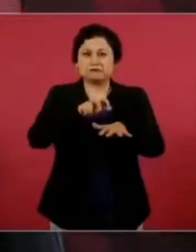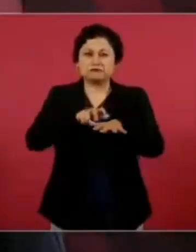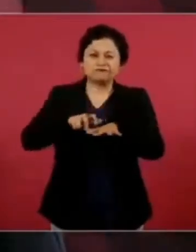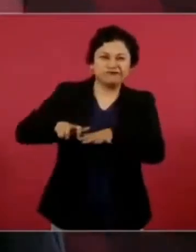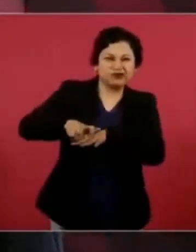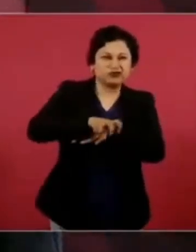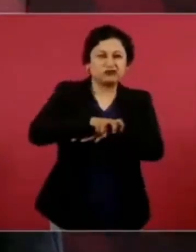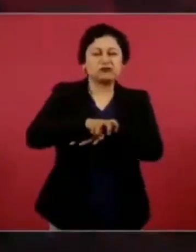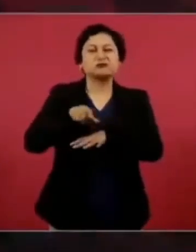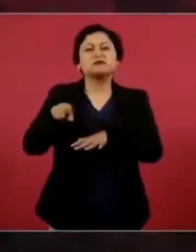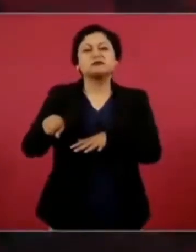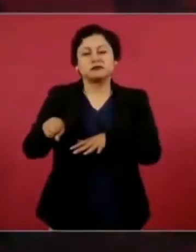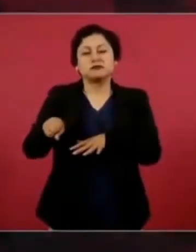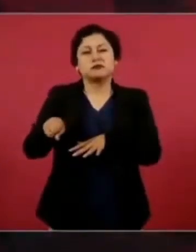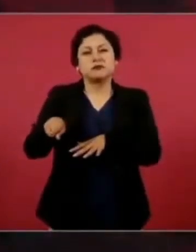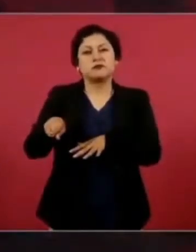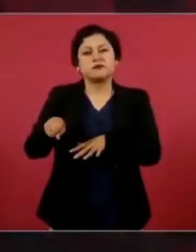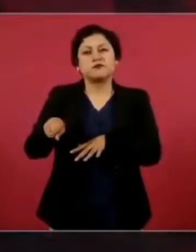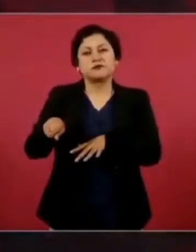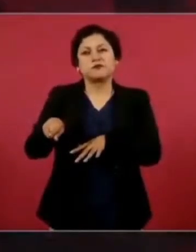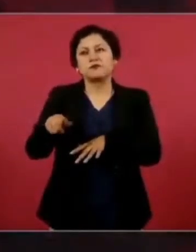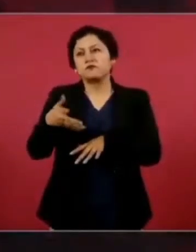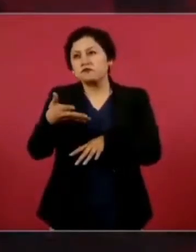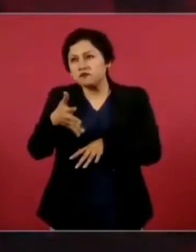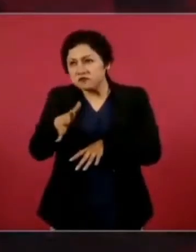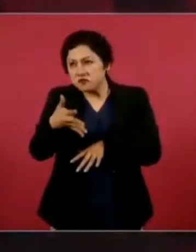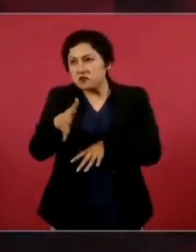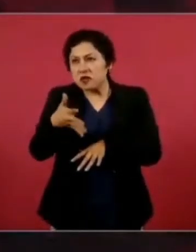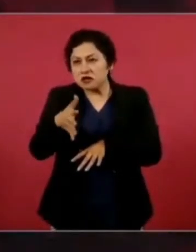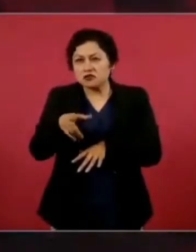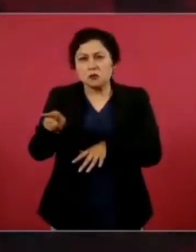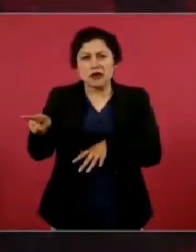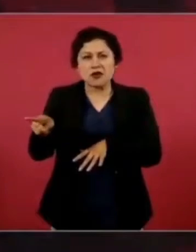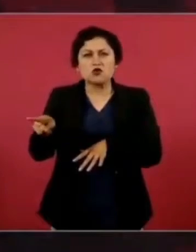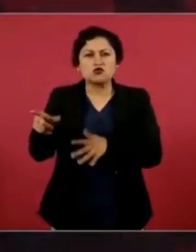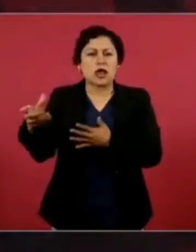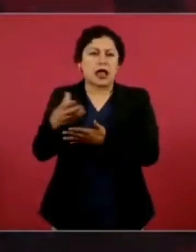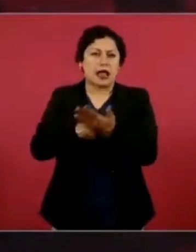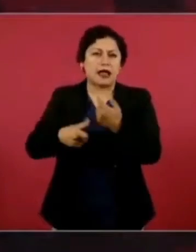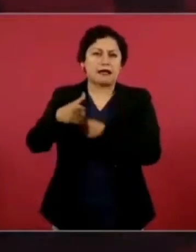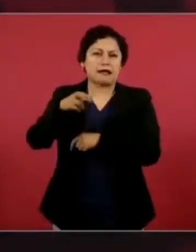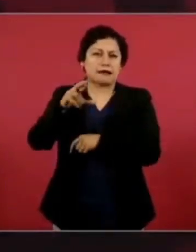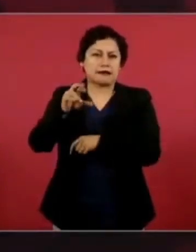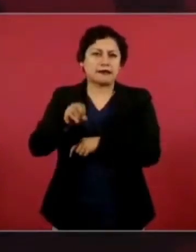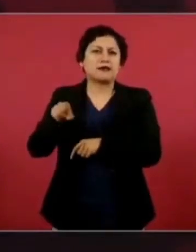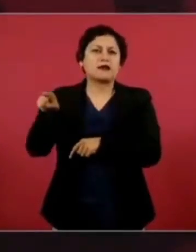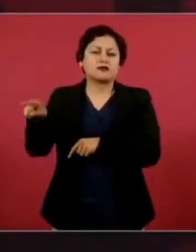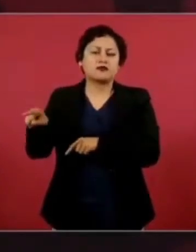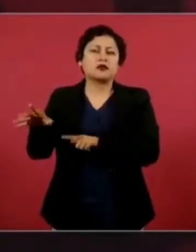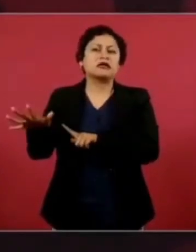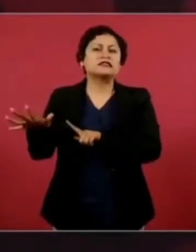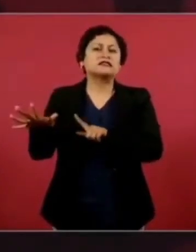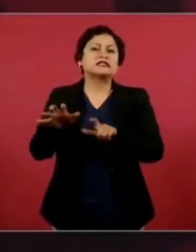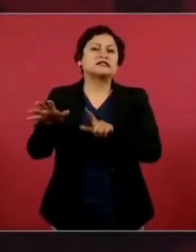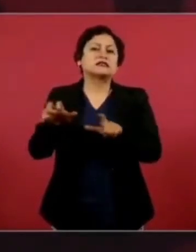deben de significar para Quintana Roo como 700 kilómetros,